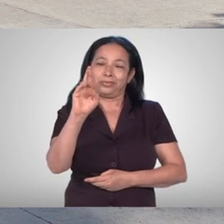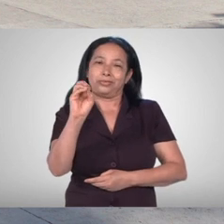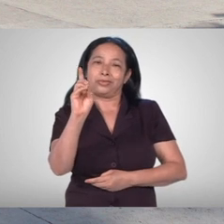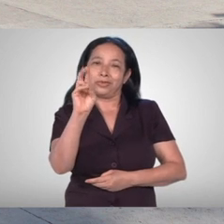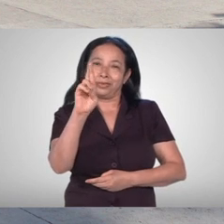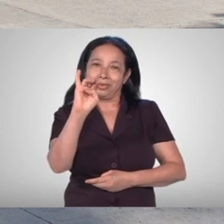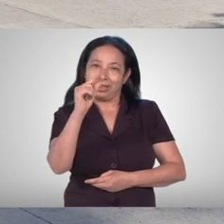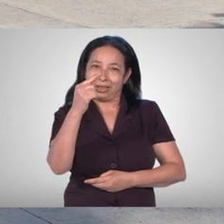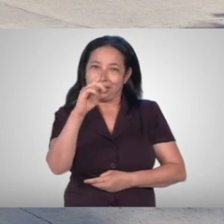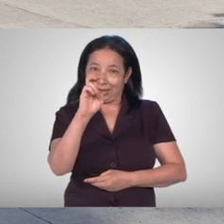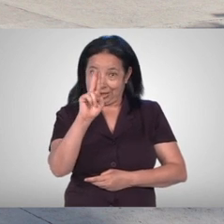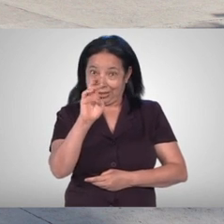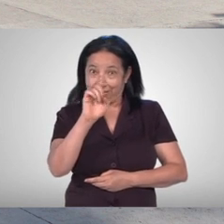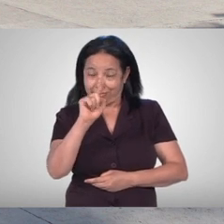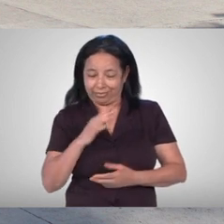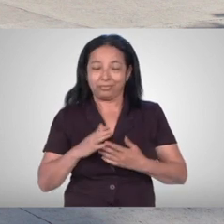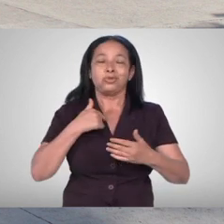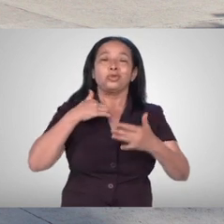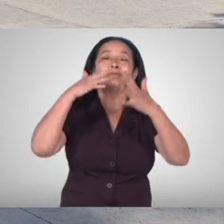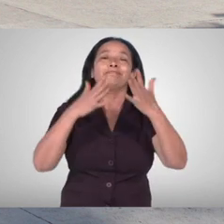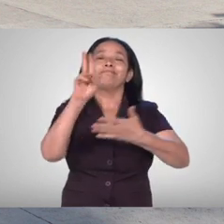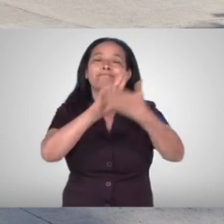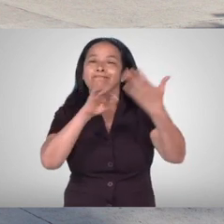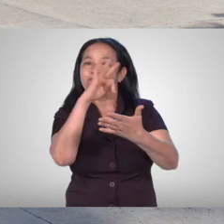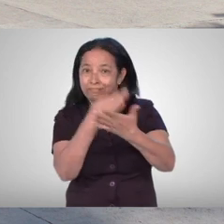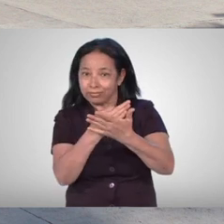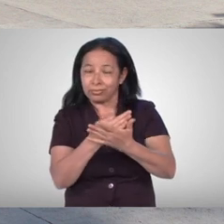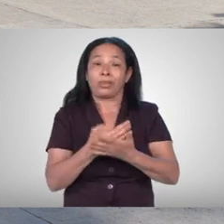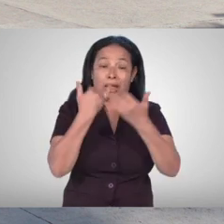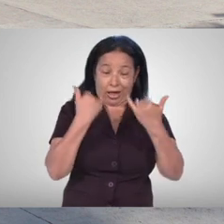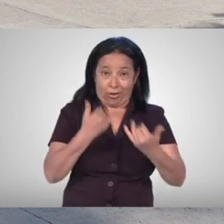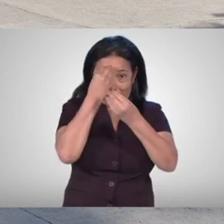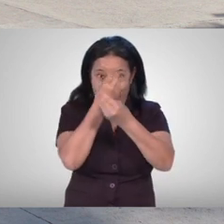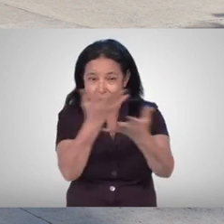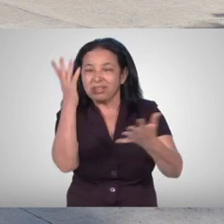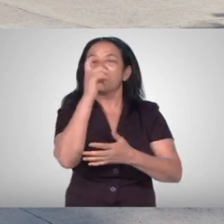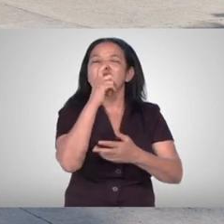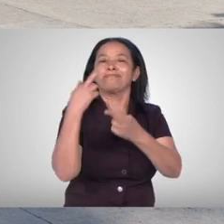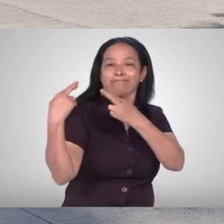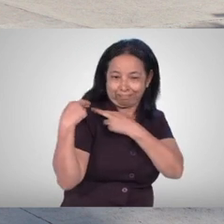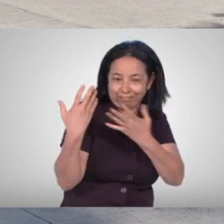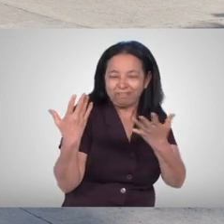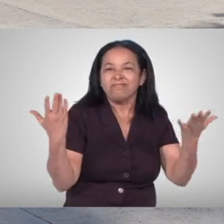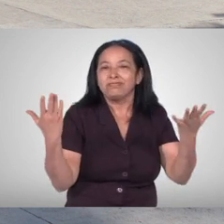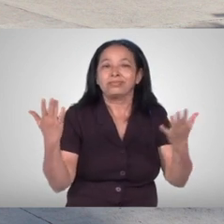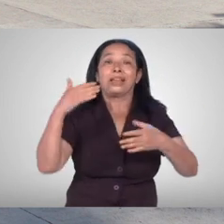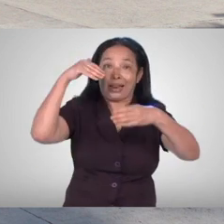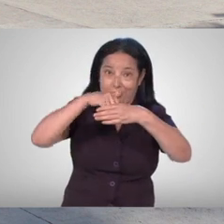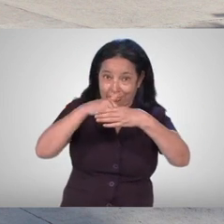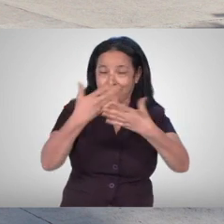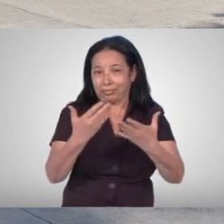Ciudad Universitaria y a continuación les daré a conocer información acerca de los órganos electorales encargados del ejercicio